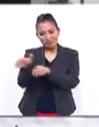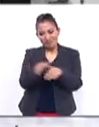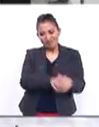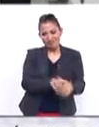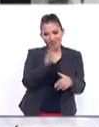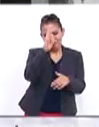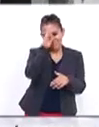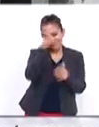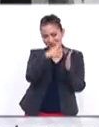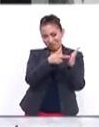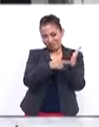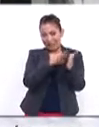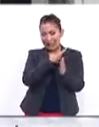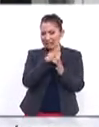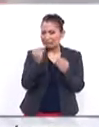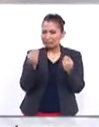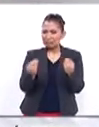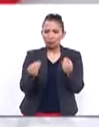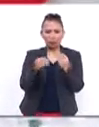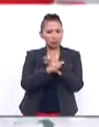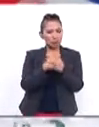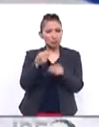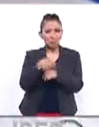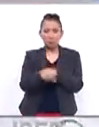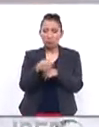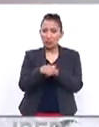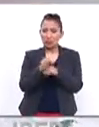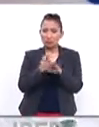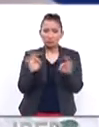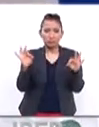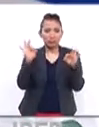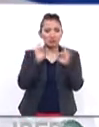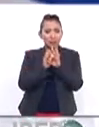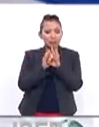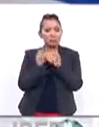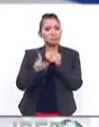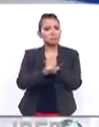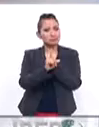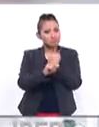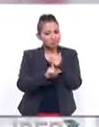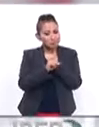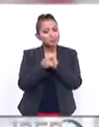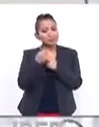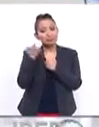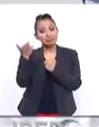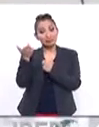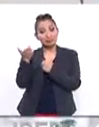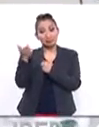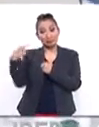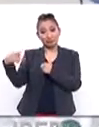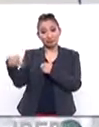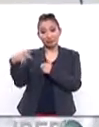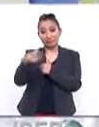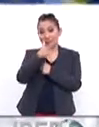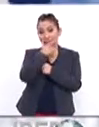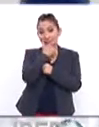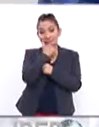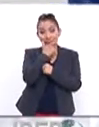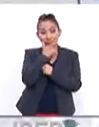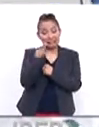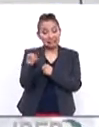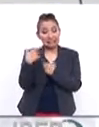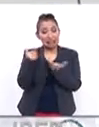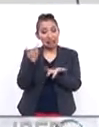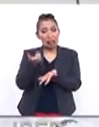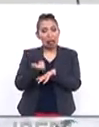Entonces, ahí hay en juego cifras muy importantes, obstáculos a la economía británica, que